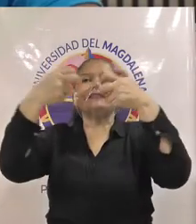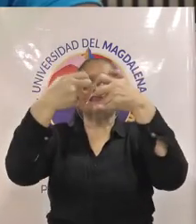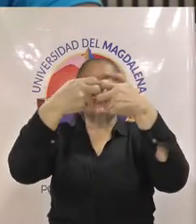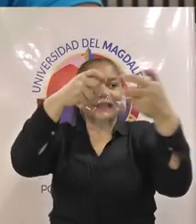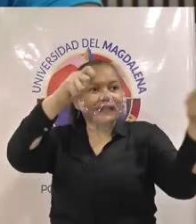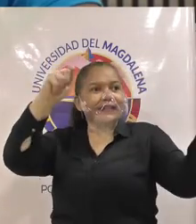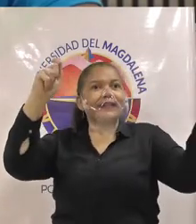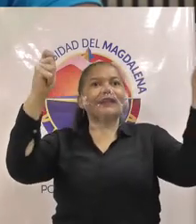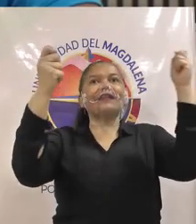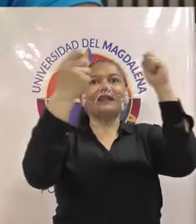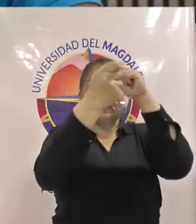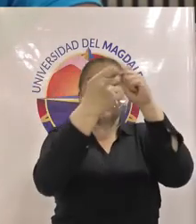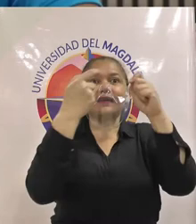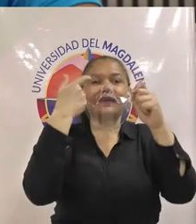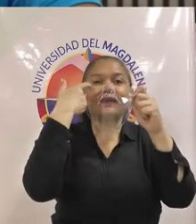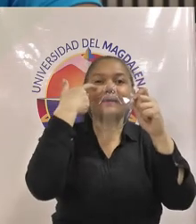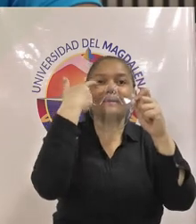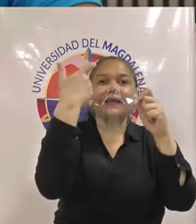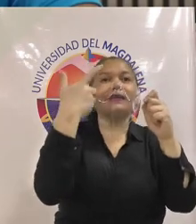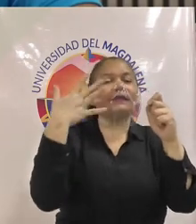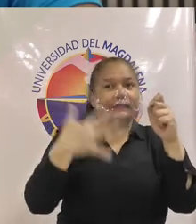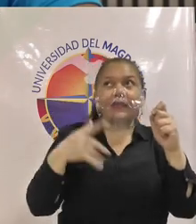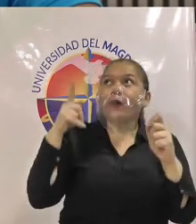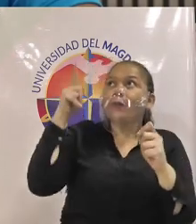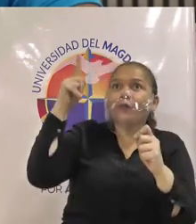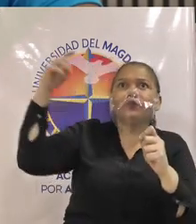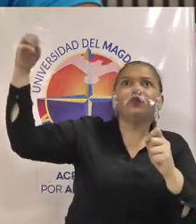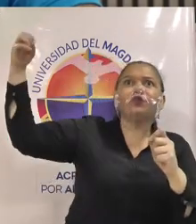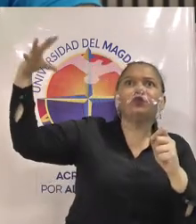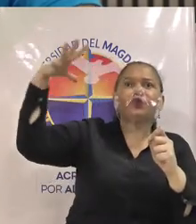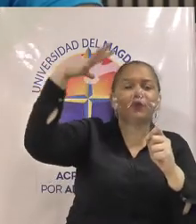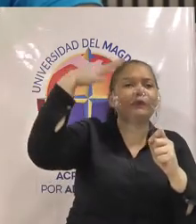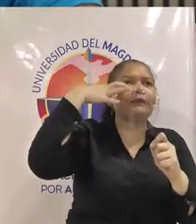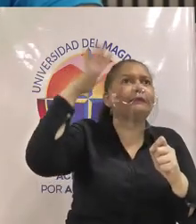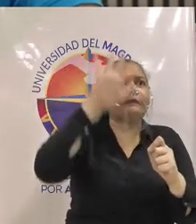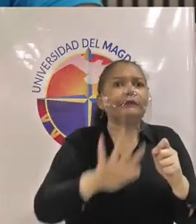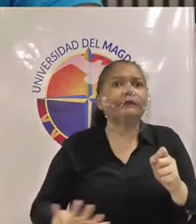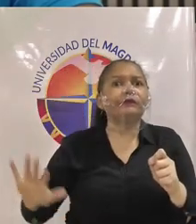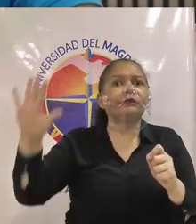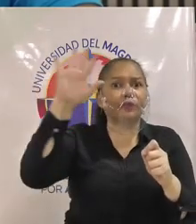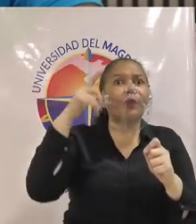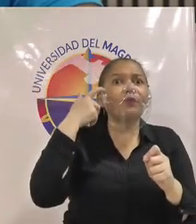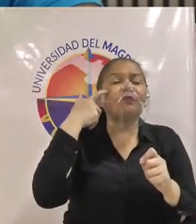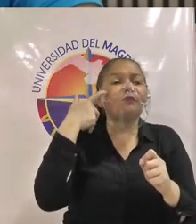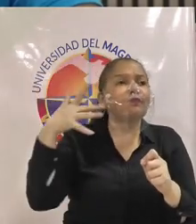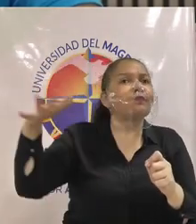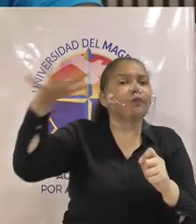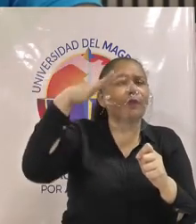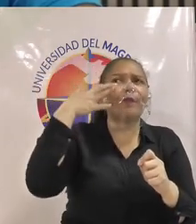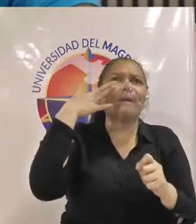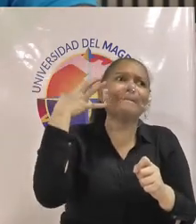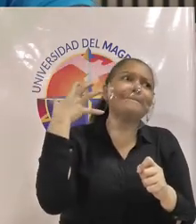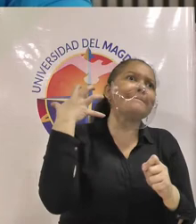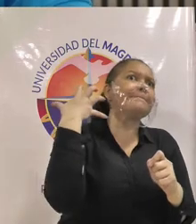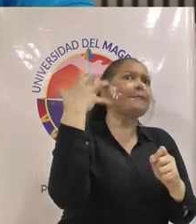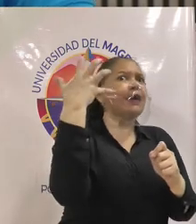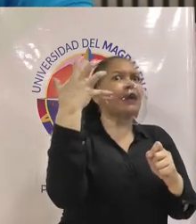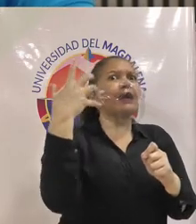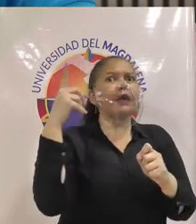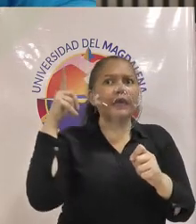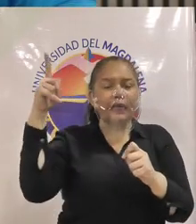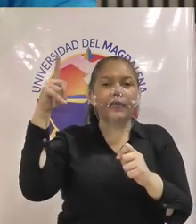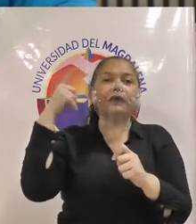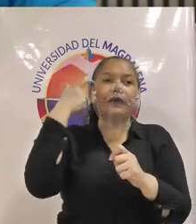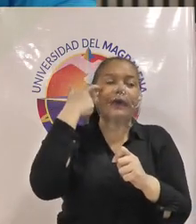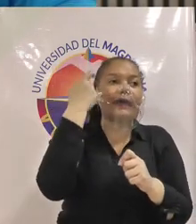aprovechar a su vez esta energía solar que tiene el territorio que es sumamente amplia eso